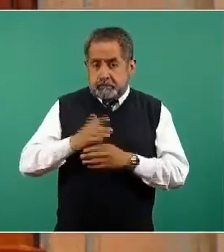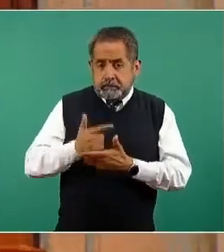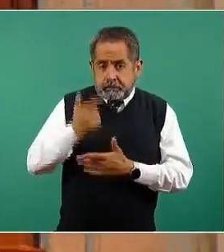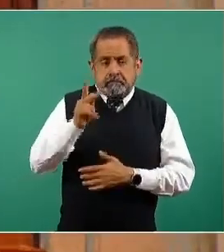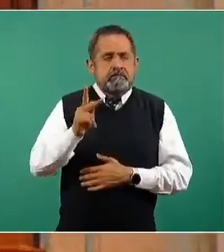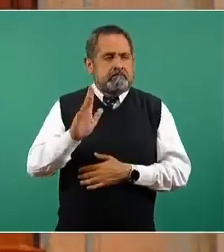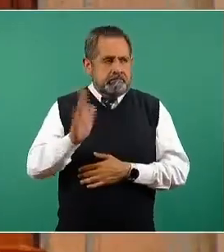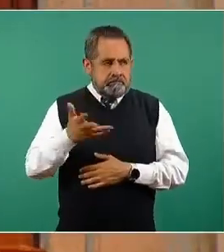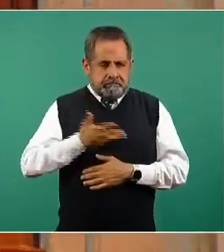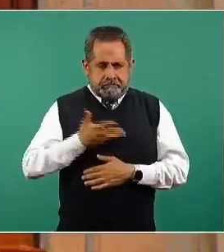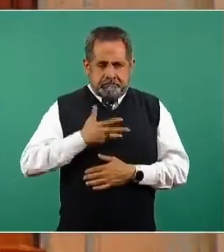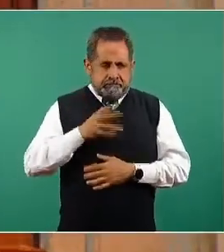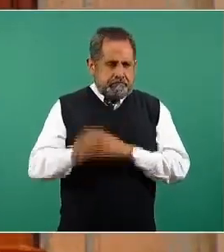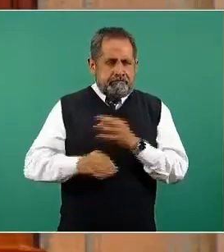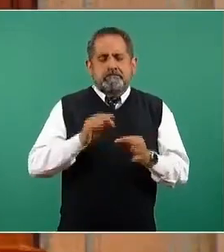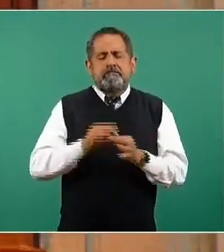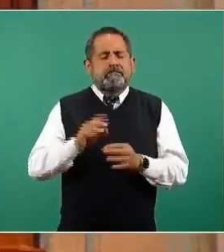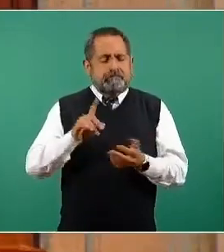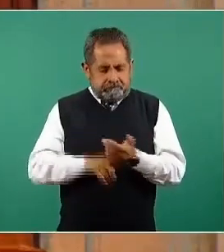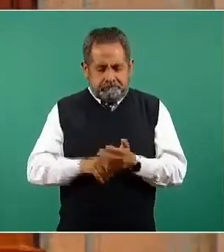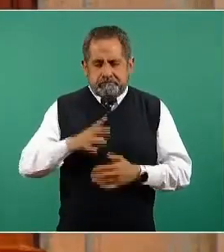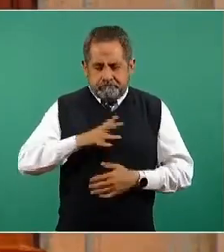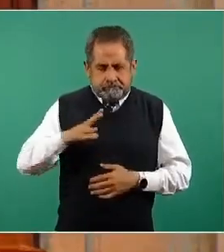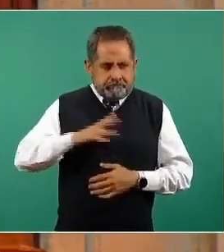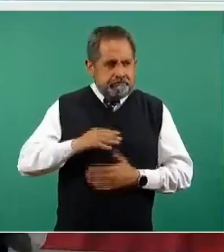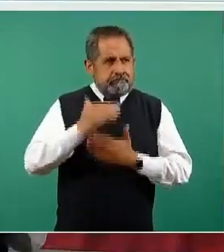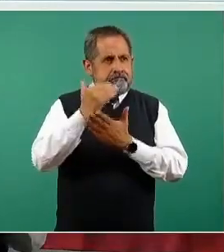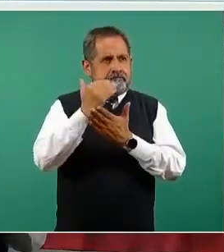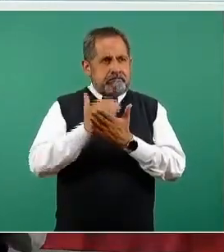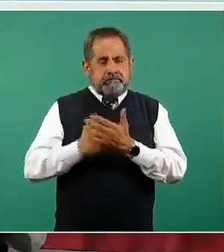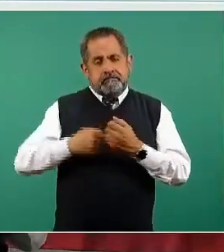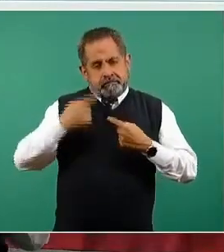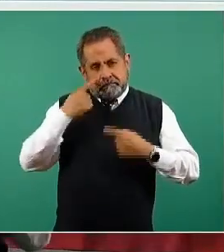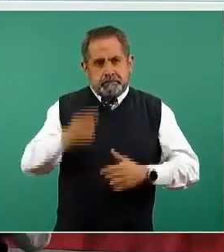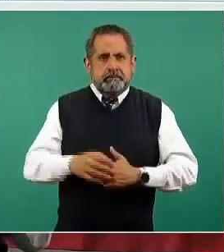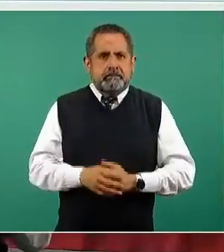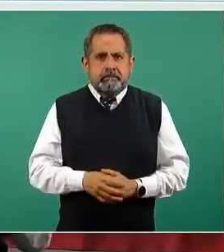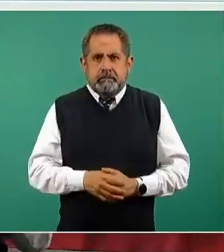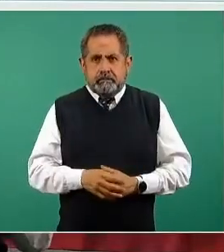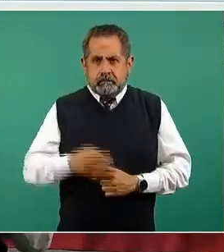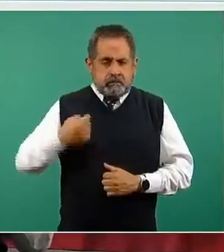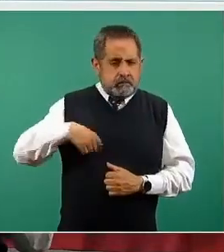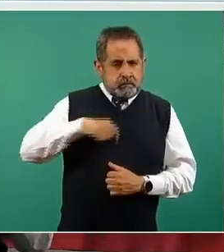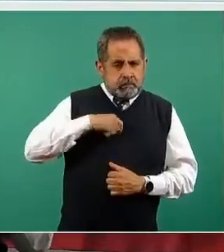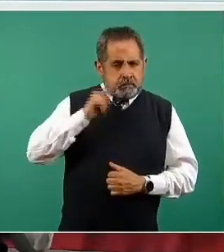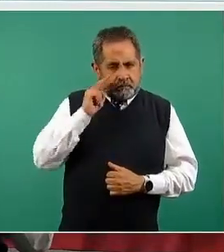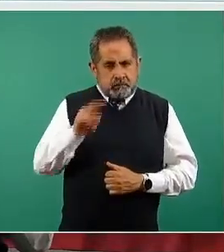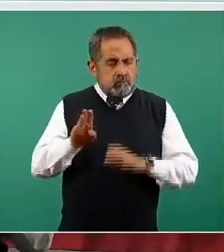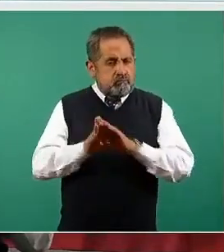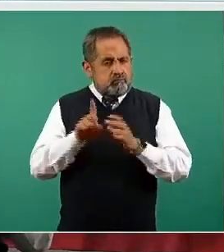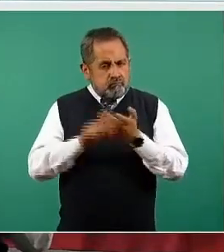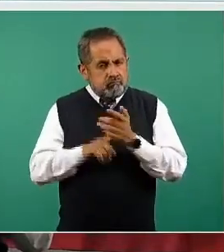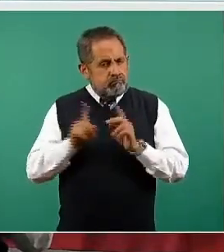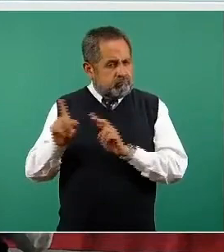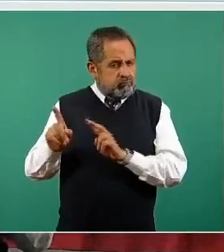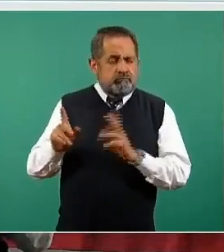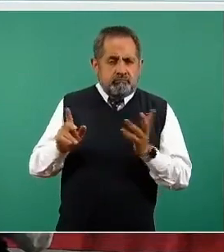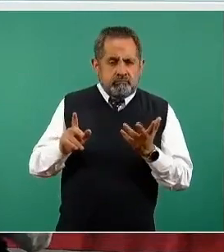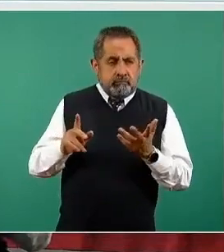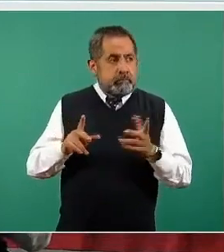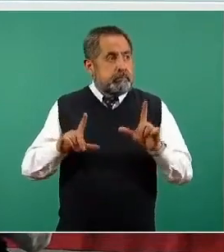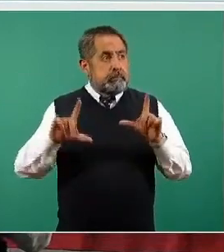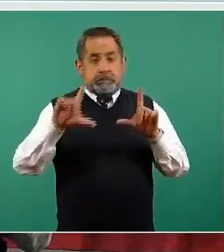está confirmándonos las tendencias descendentes que estamos teniendo. Y hemos visto también cómo el indicador de la ocupación